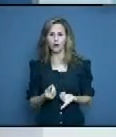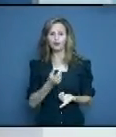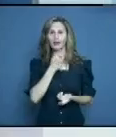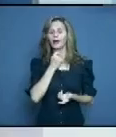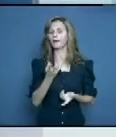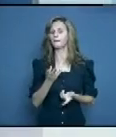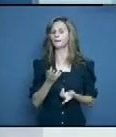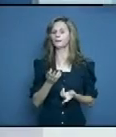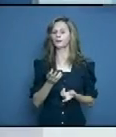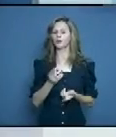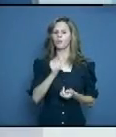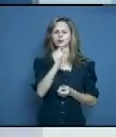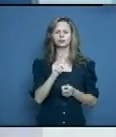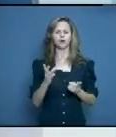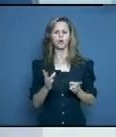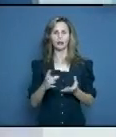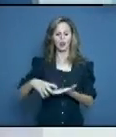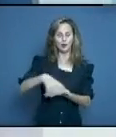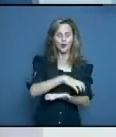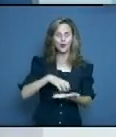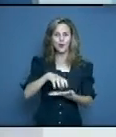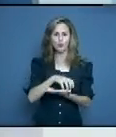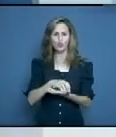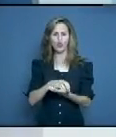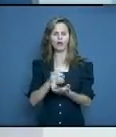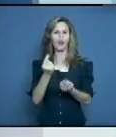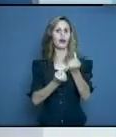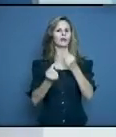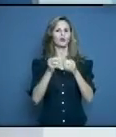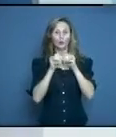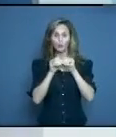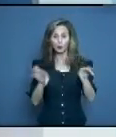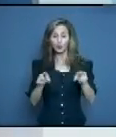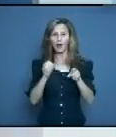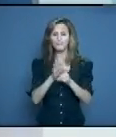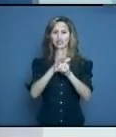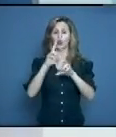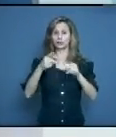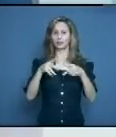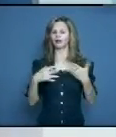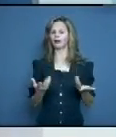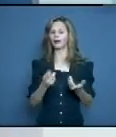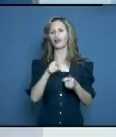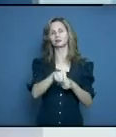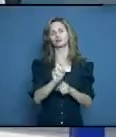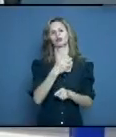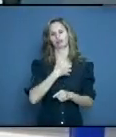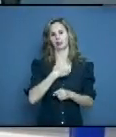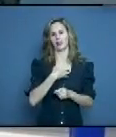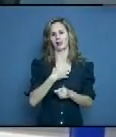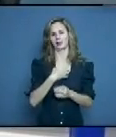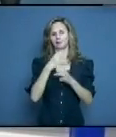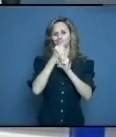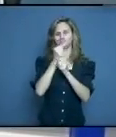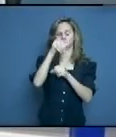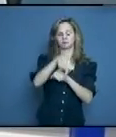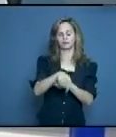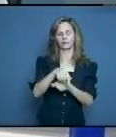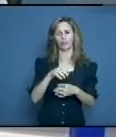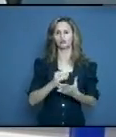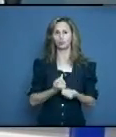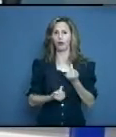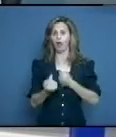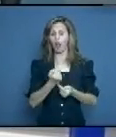se le disemina en un territorio es porque se le quedaron algunas brechas en la búsqueda de los contactos de esas personas. ¿Y usted su opinión? ¿En los